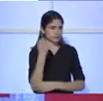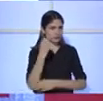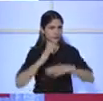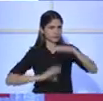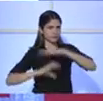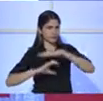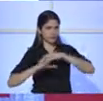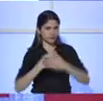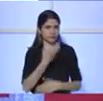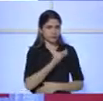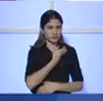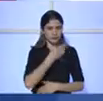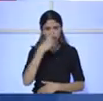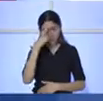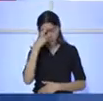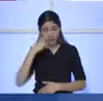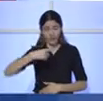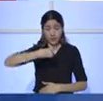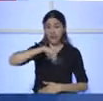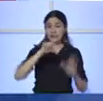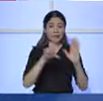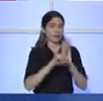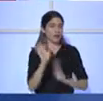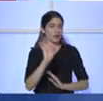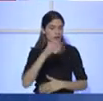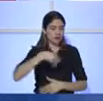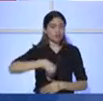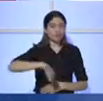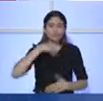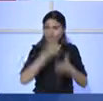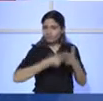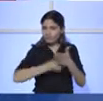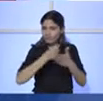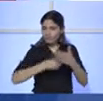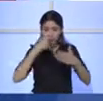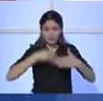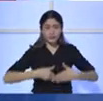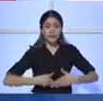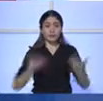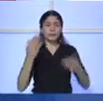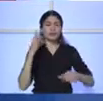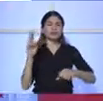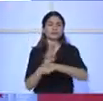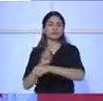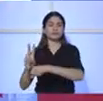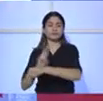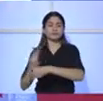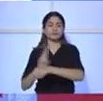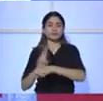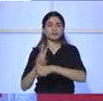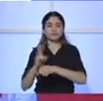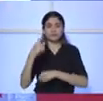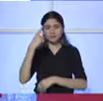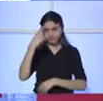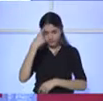hasta ahora, porque todavía no tenemos ley, que es lo que vamos a impulsar a partir del año que viene, es el de proteger los intereses patrimoniales de la